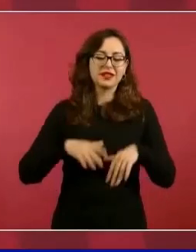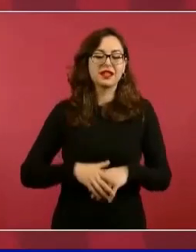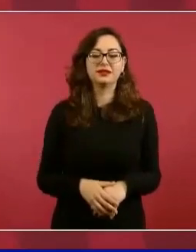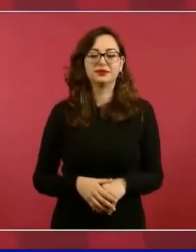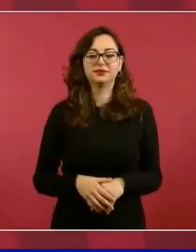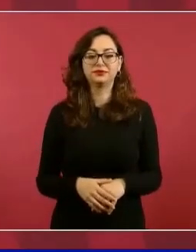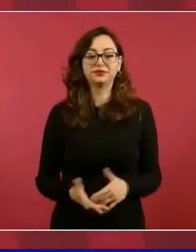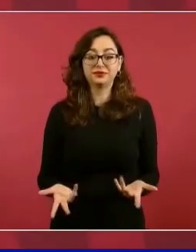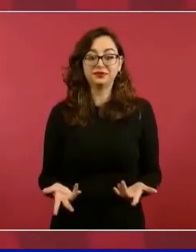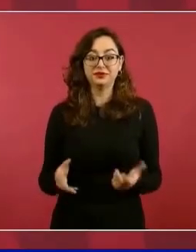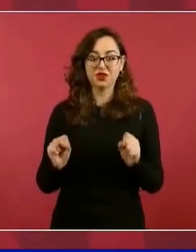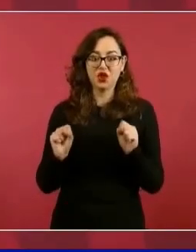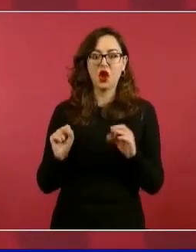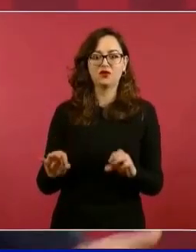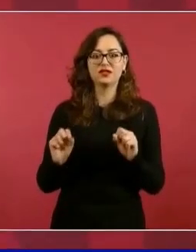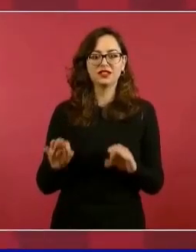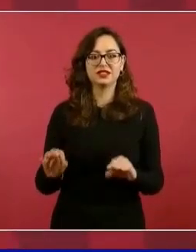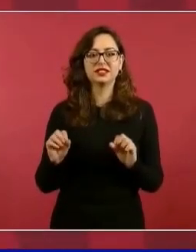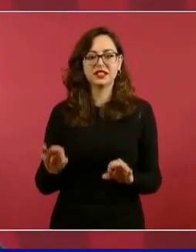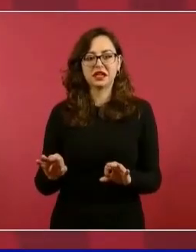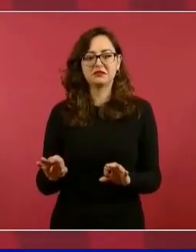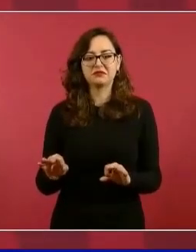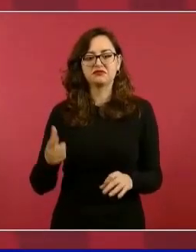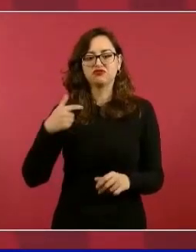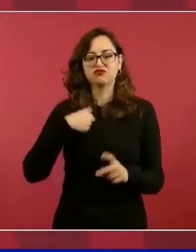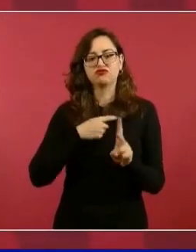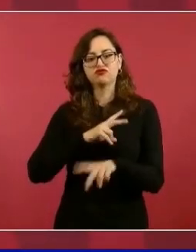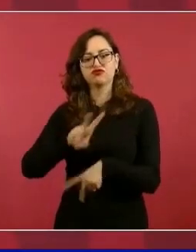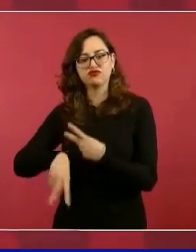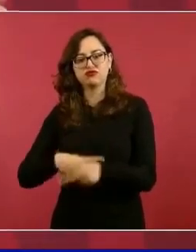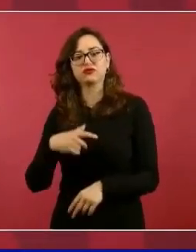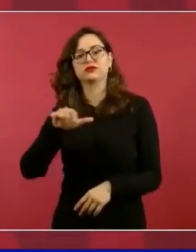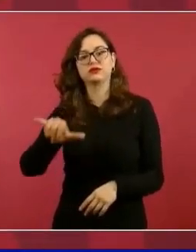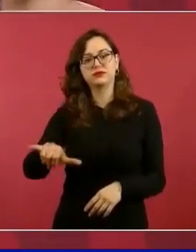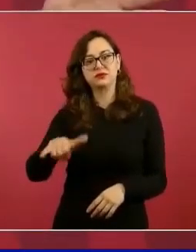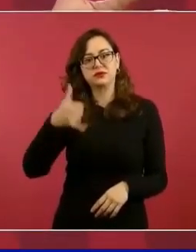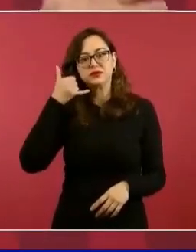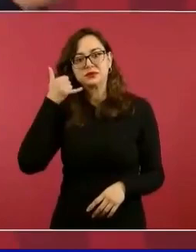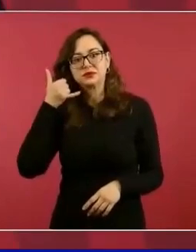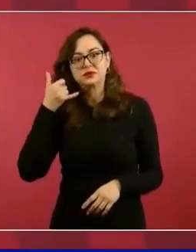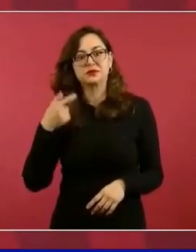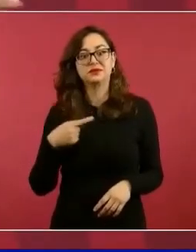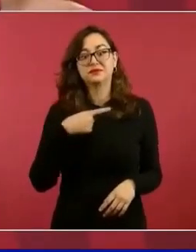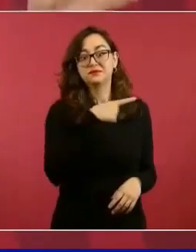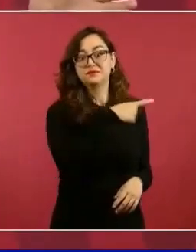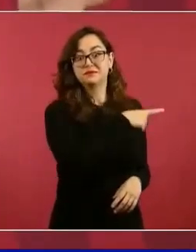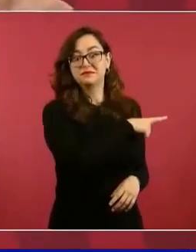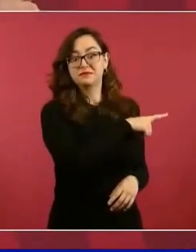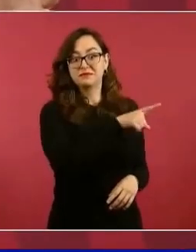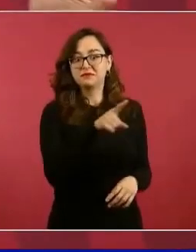en una de esas estoy ahí y sacan, miren,